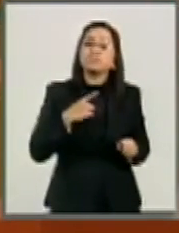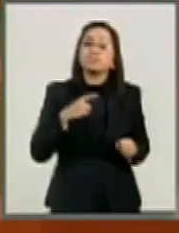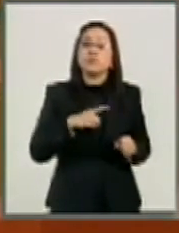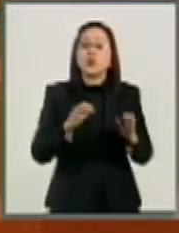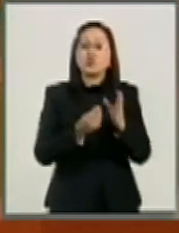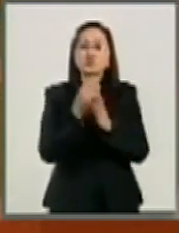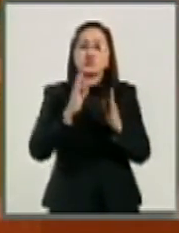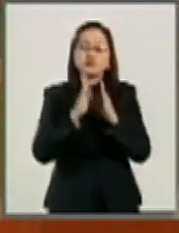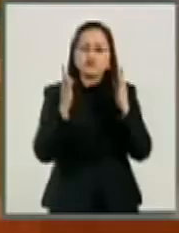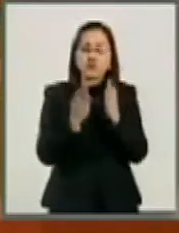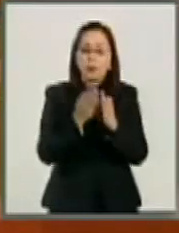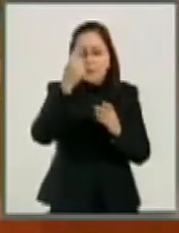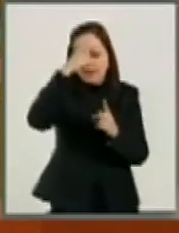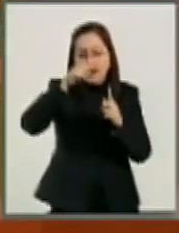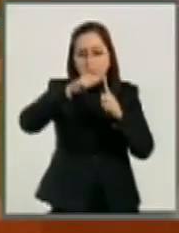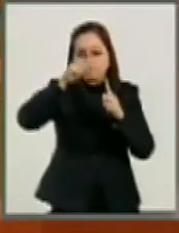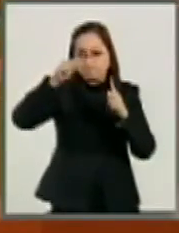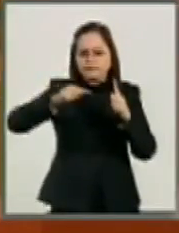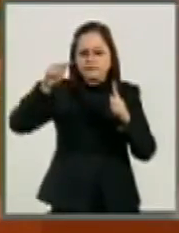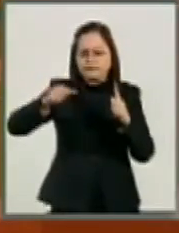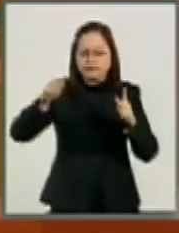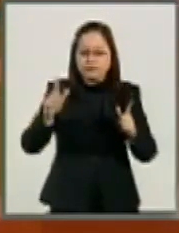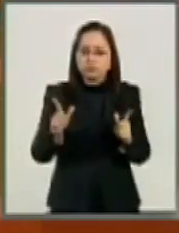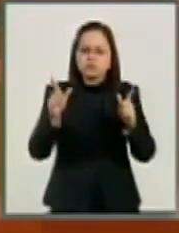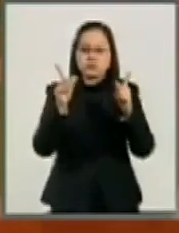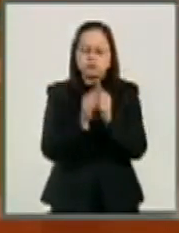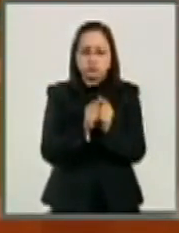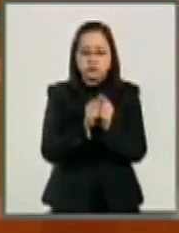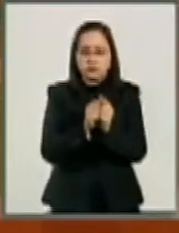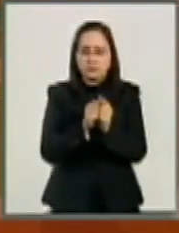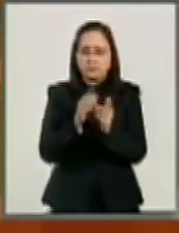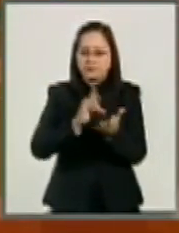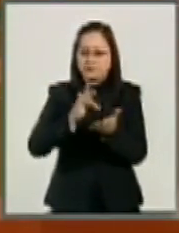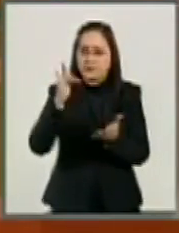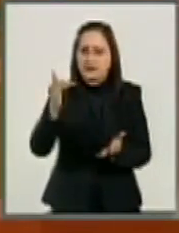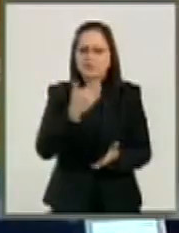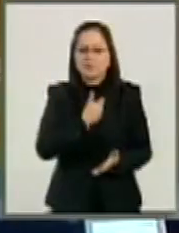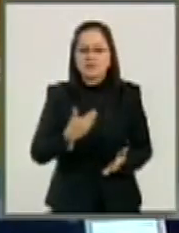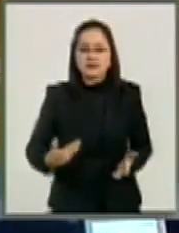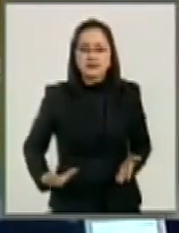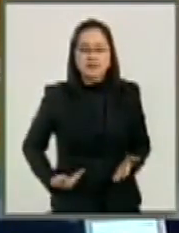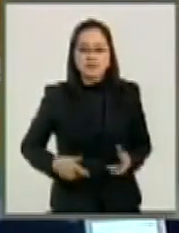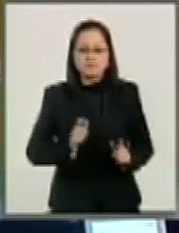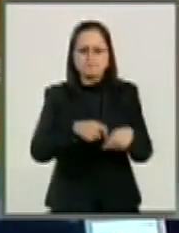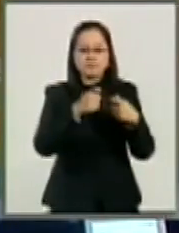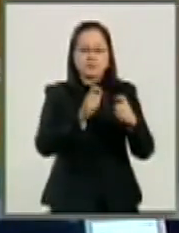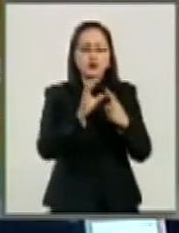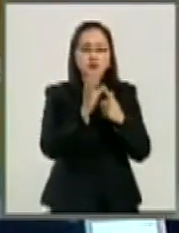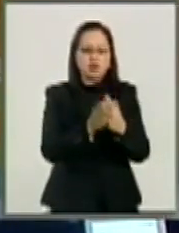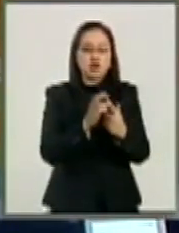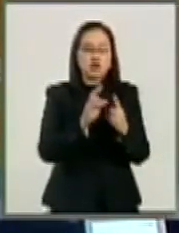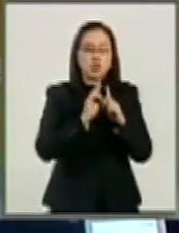necesario para medirla. Es cuanto. Muchas gracias, Presidente. Muchas gracias a usted. Túrnese a las Comisiones Unidas de Puntos Constitucionales.